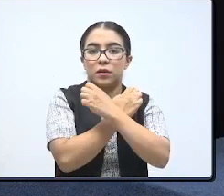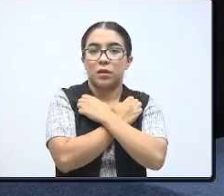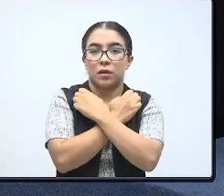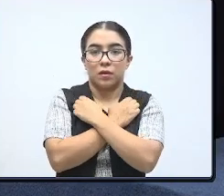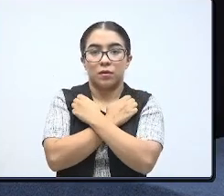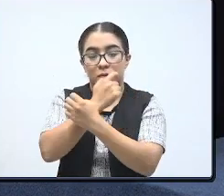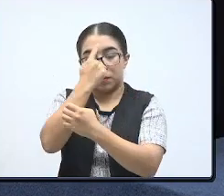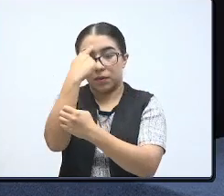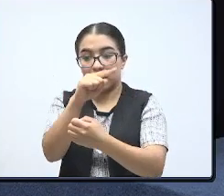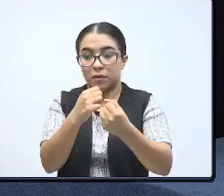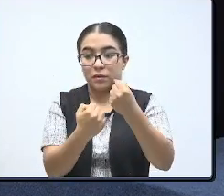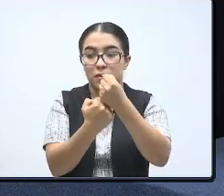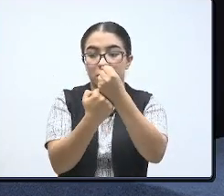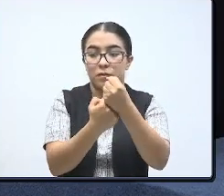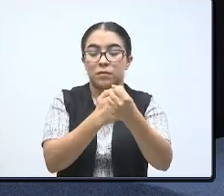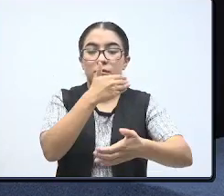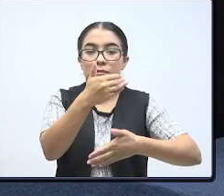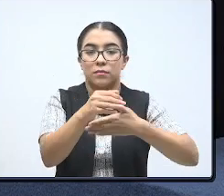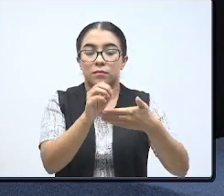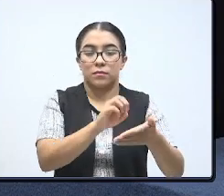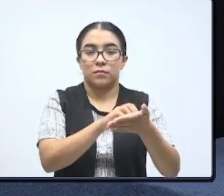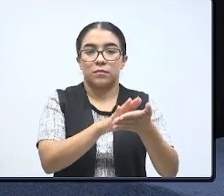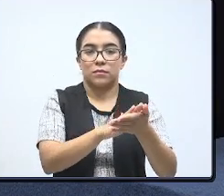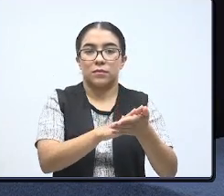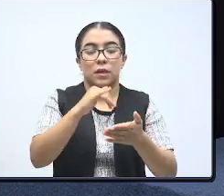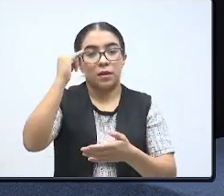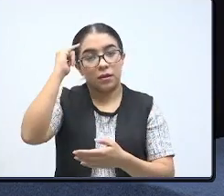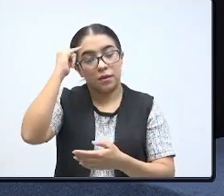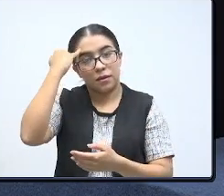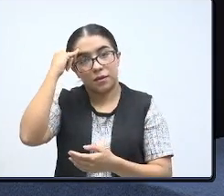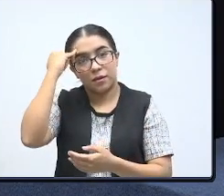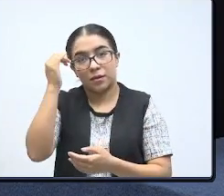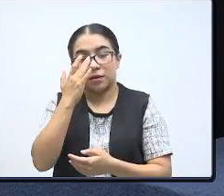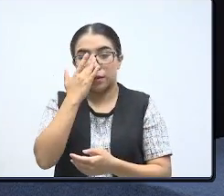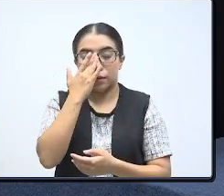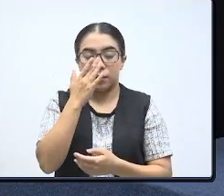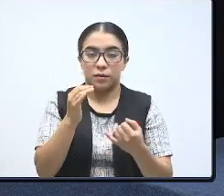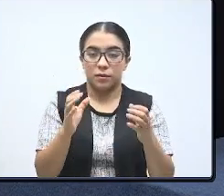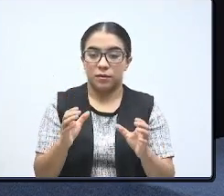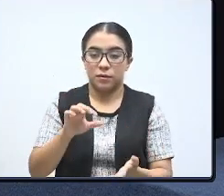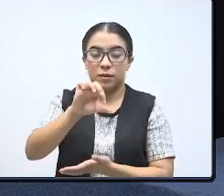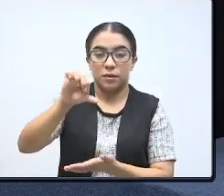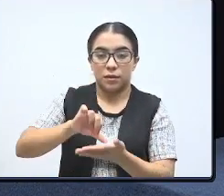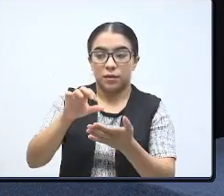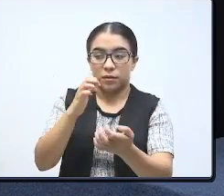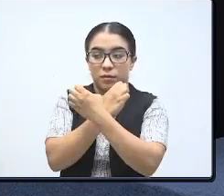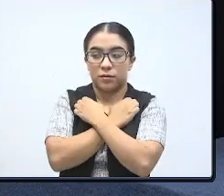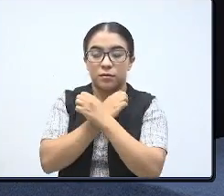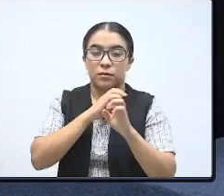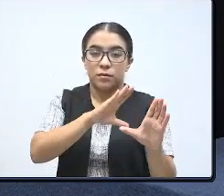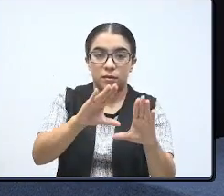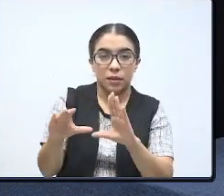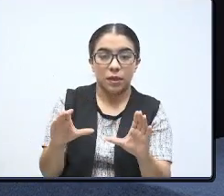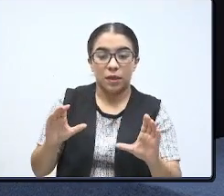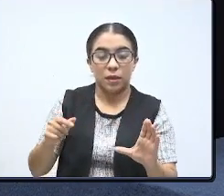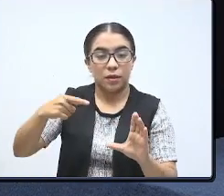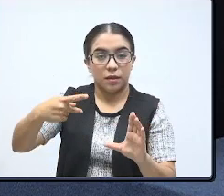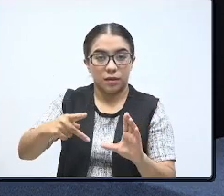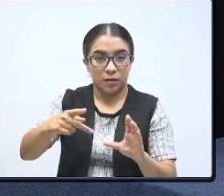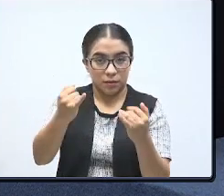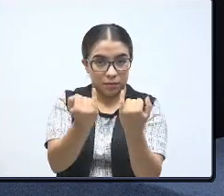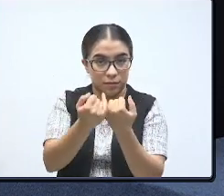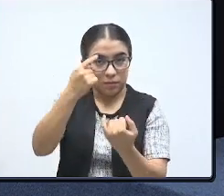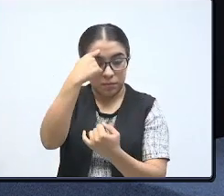que fortalecen las escuelas educativas indígenas, los centros educativos integrales y alberes escolares indígenas,